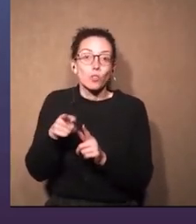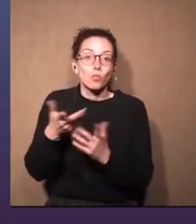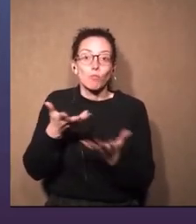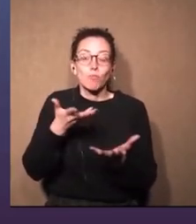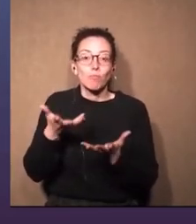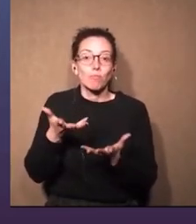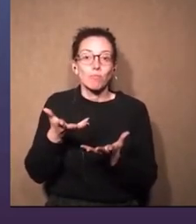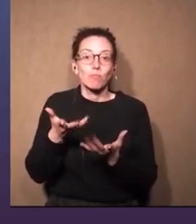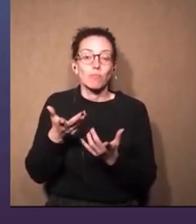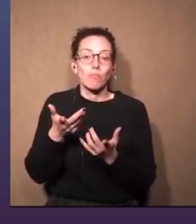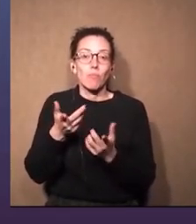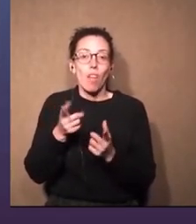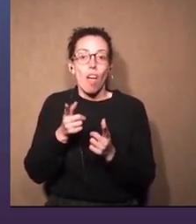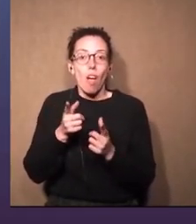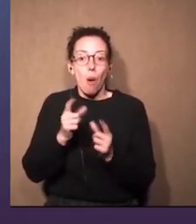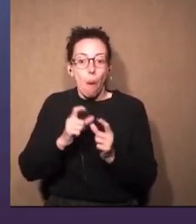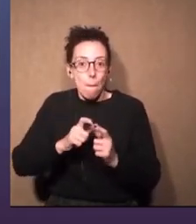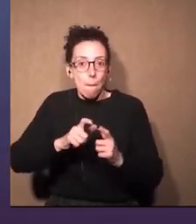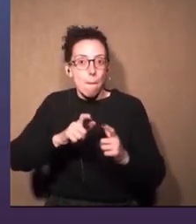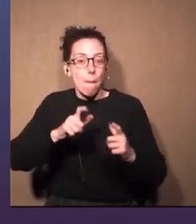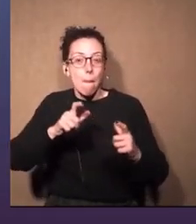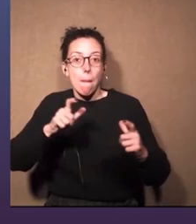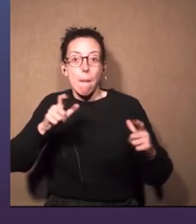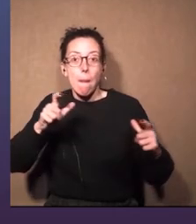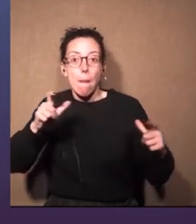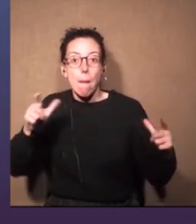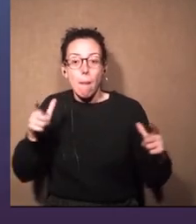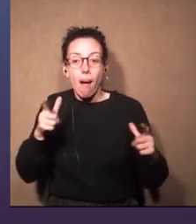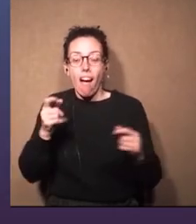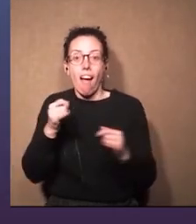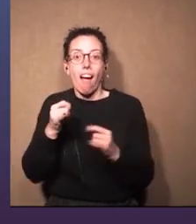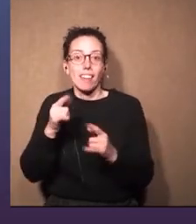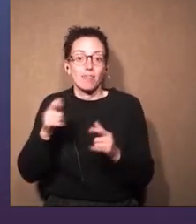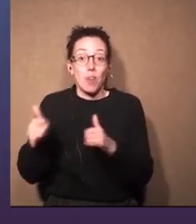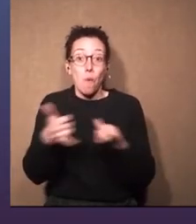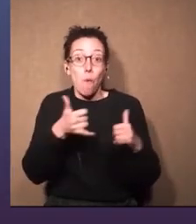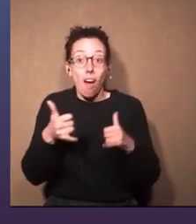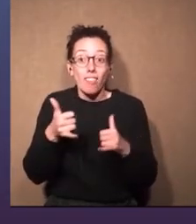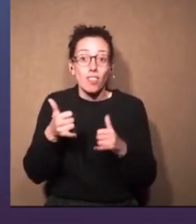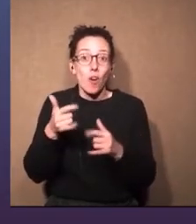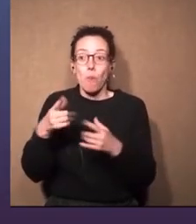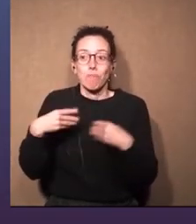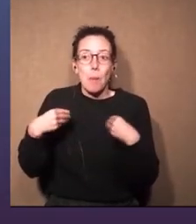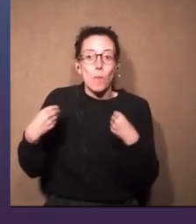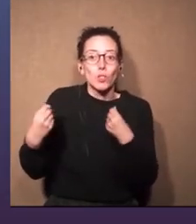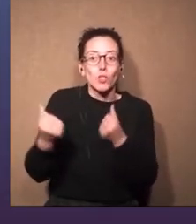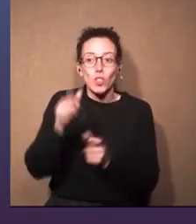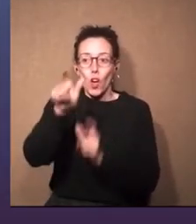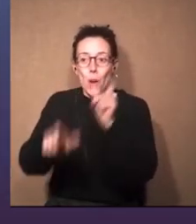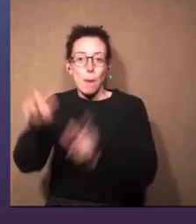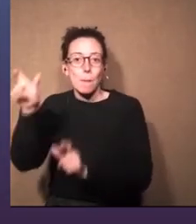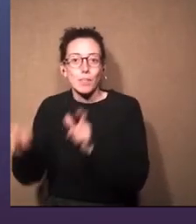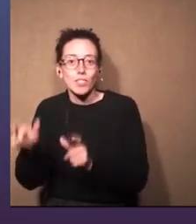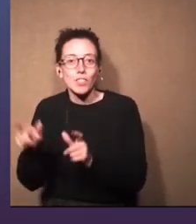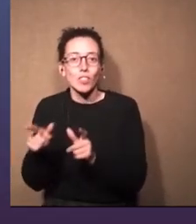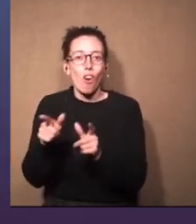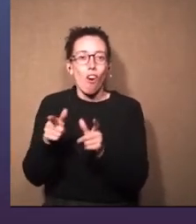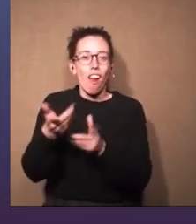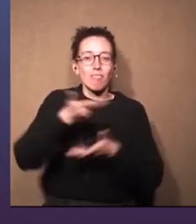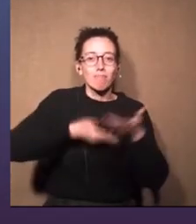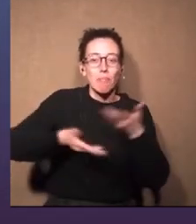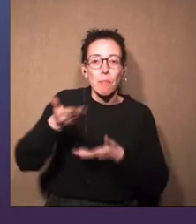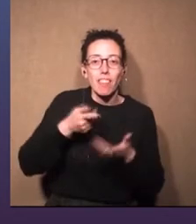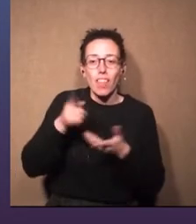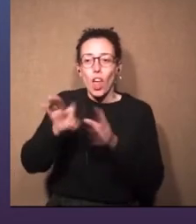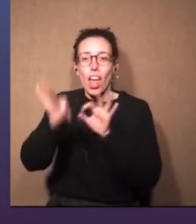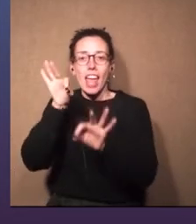eso se fue levando y terminé jugando con las emociones del público y